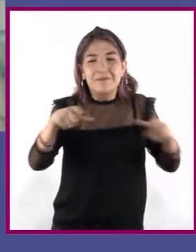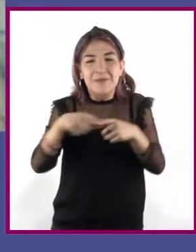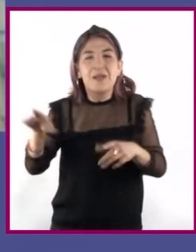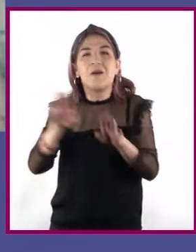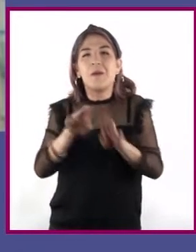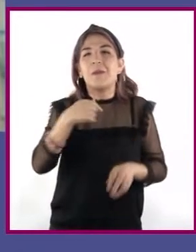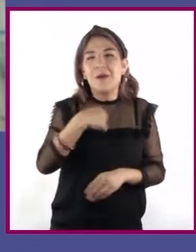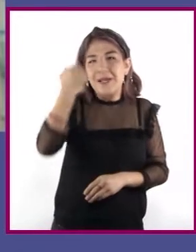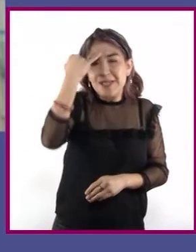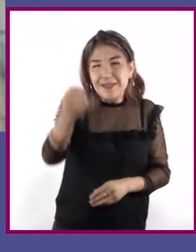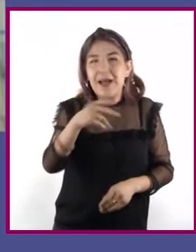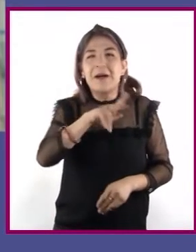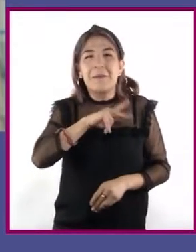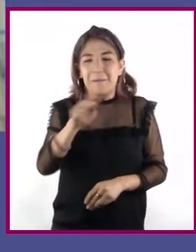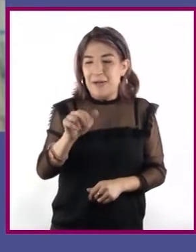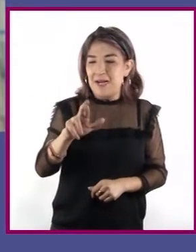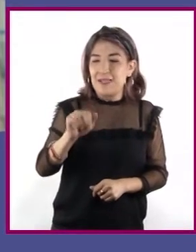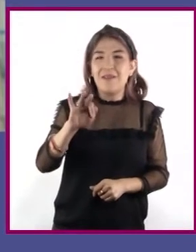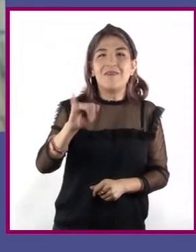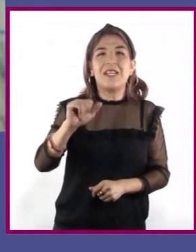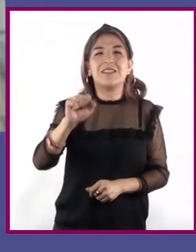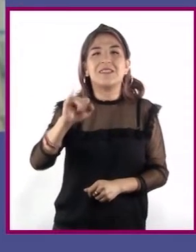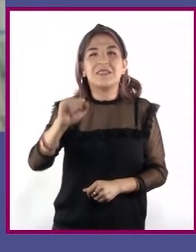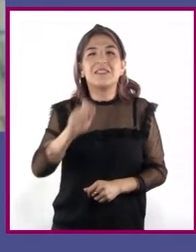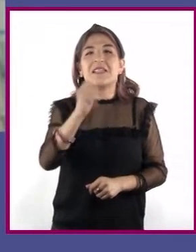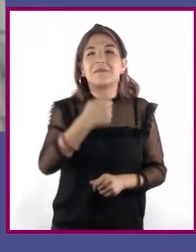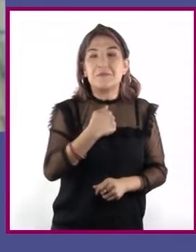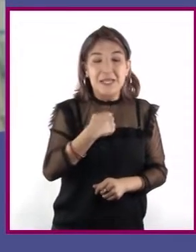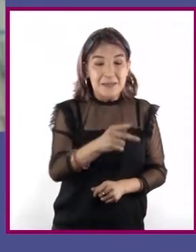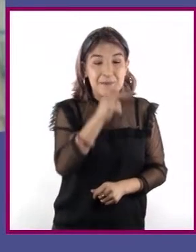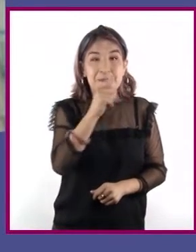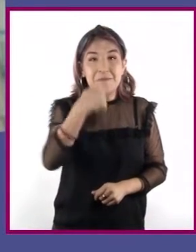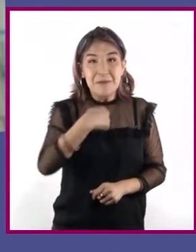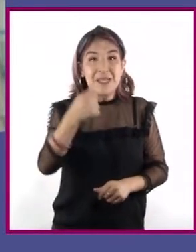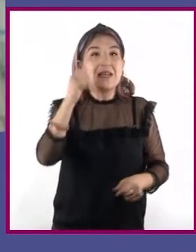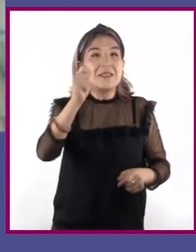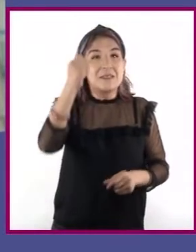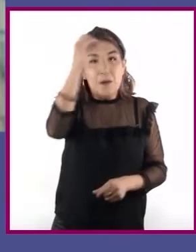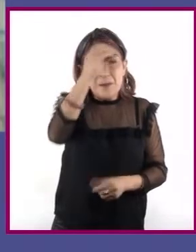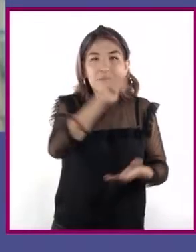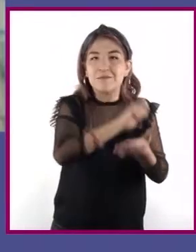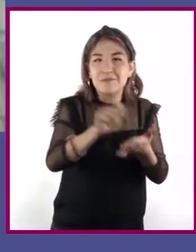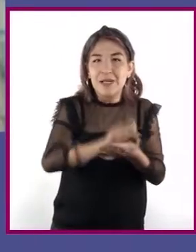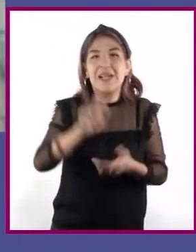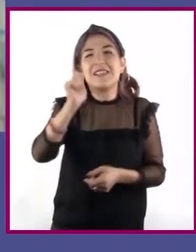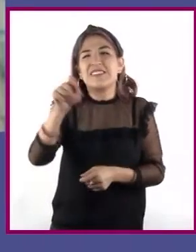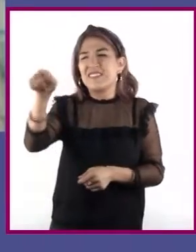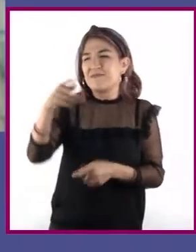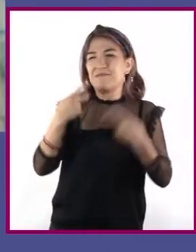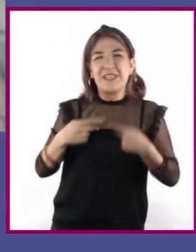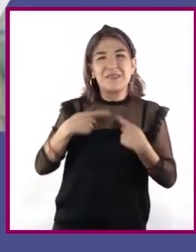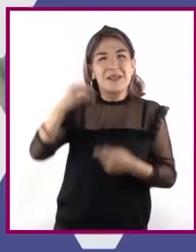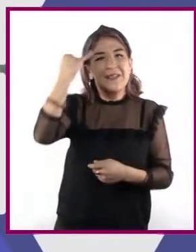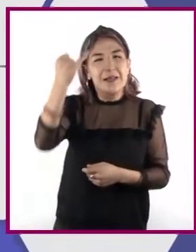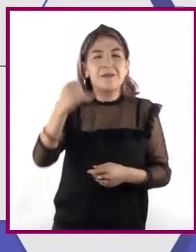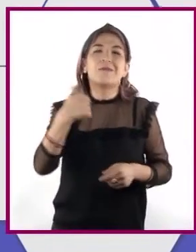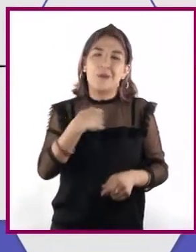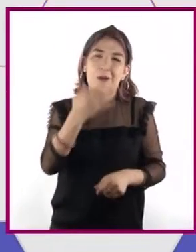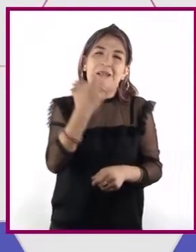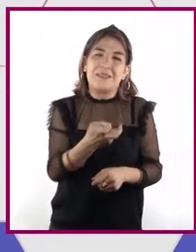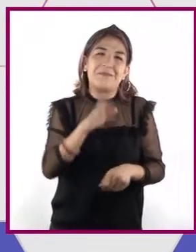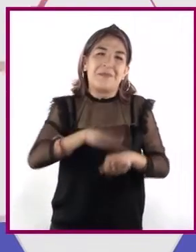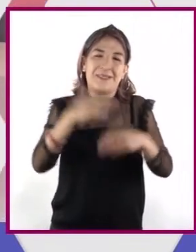que puedo explicar con palabras más sencillas lo que el autor explicó con palabras un poco complicadas. Así, comprendo mejor la información.